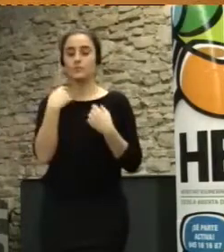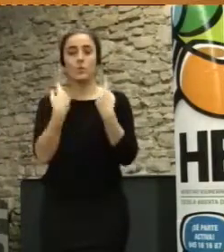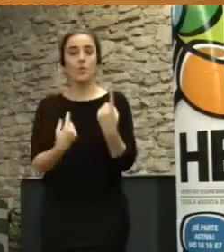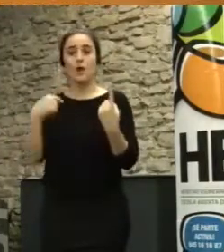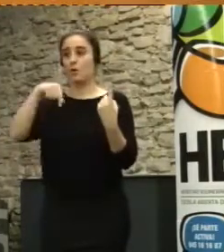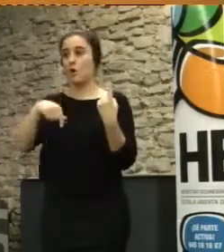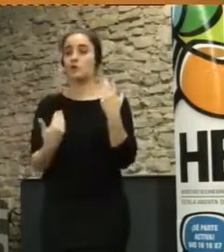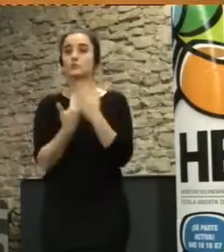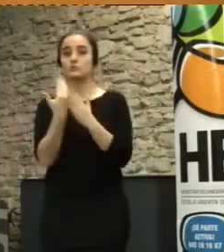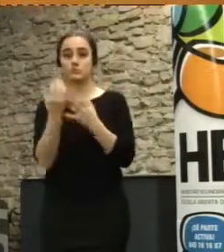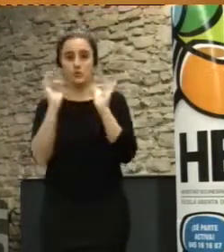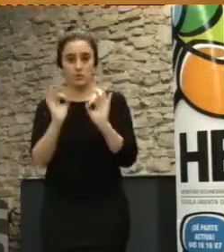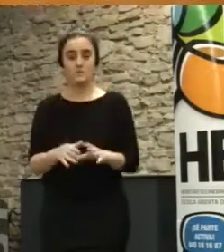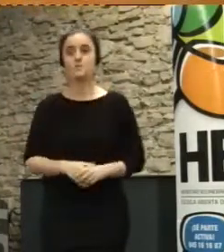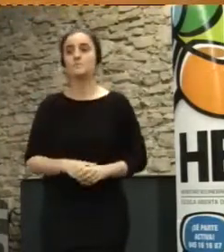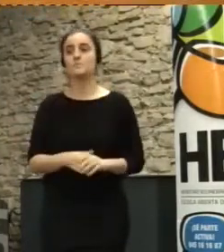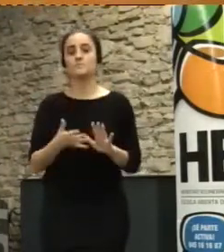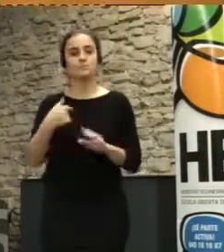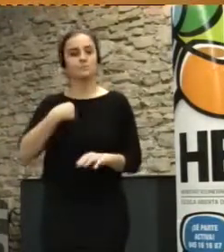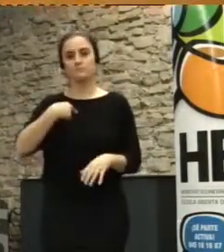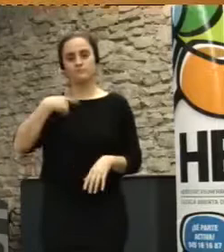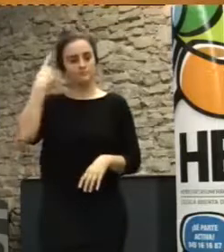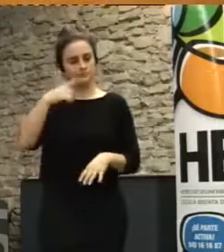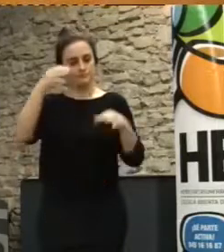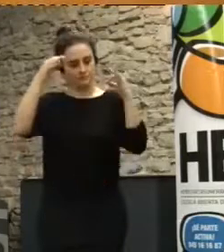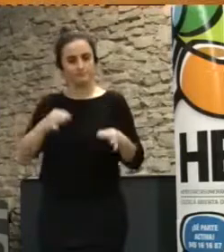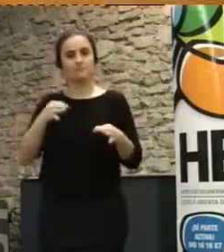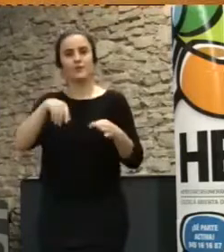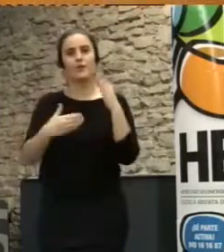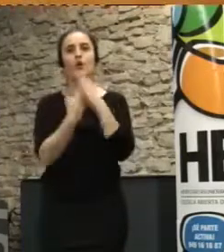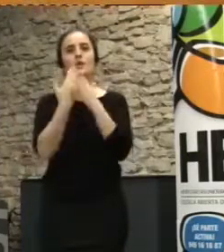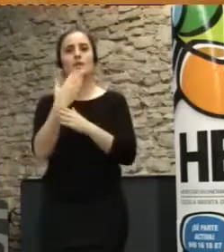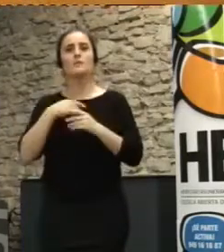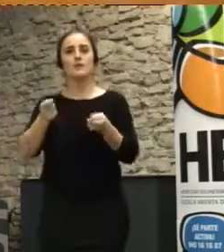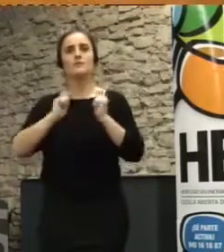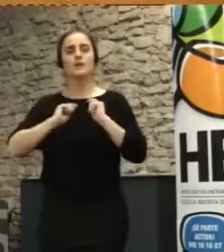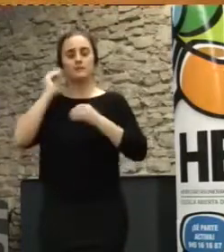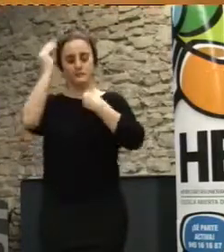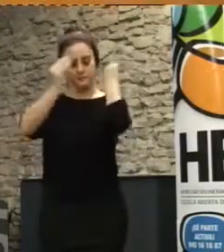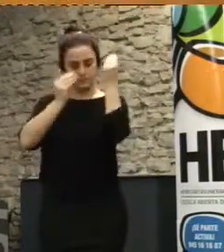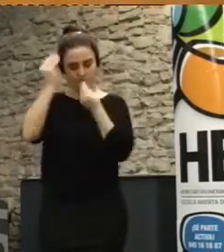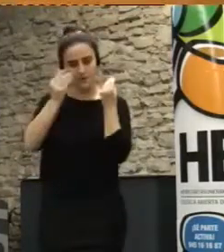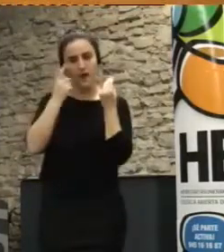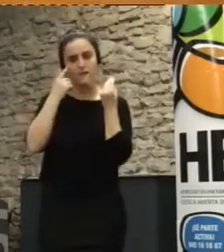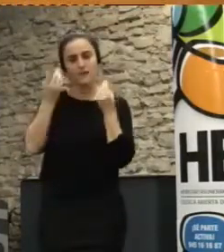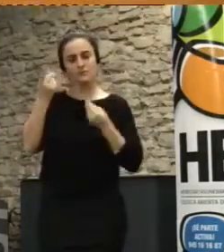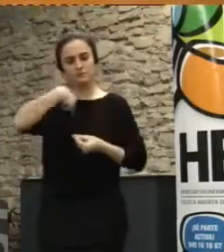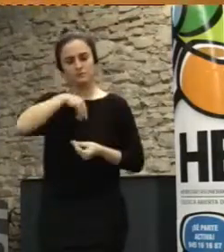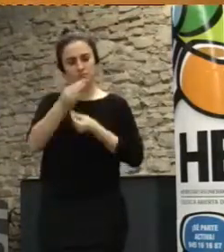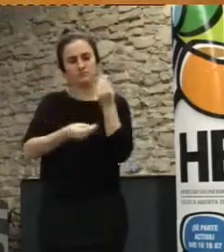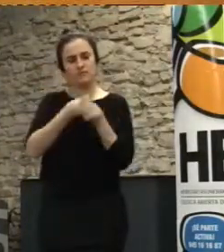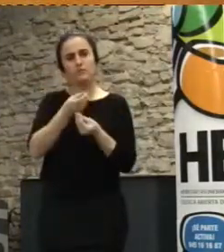vamos a realizar. Estoy convencida de que esta jornada nos puede ayudar a reflexionar sobre lo que estamos haciendo, a compartir